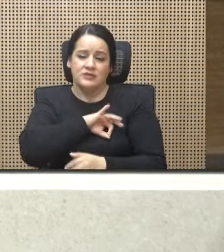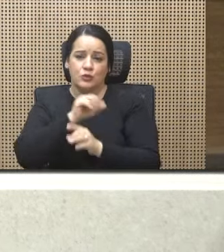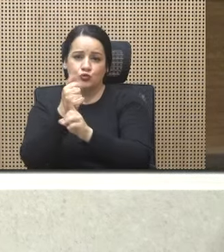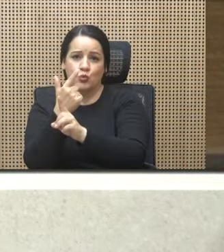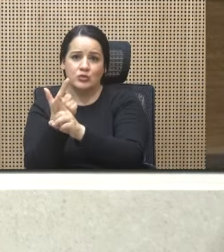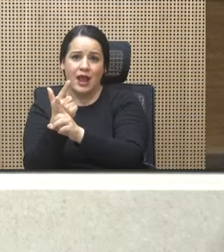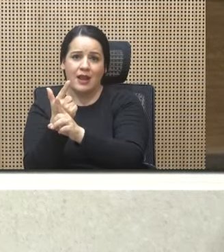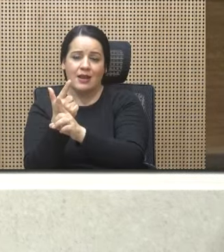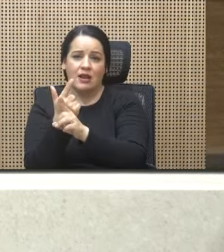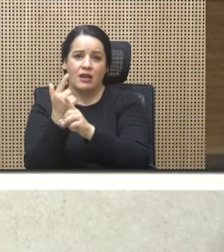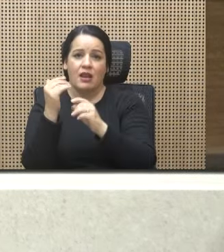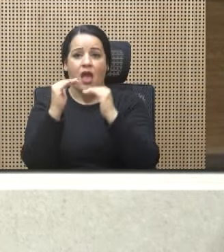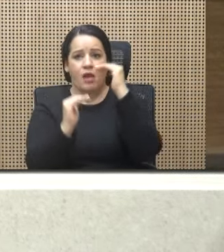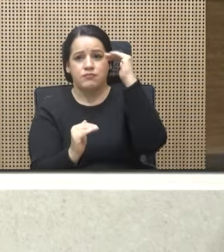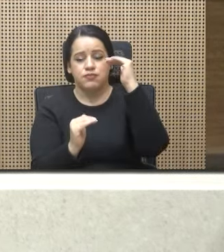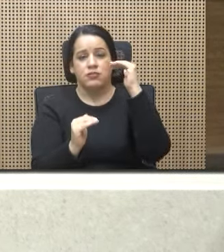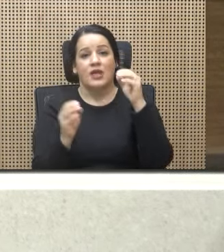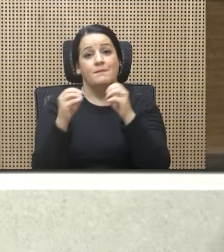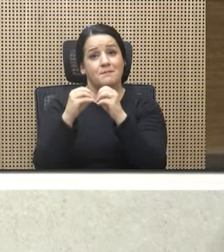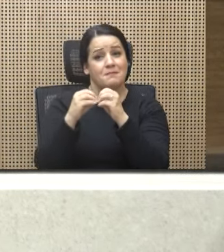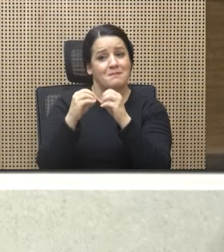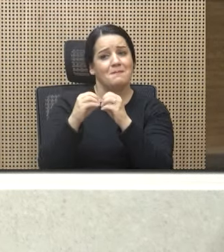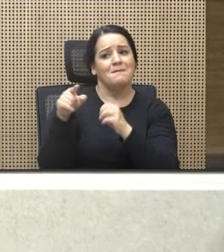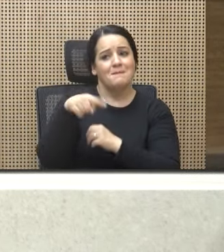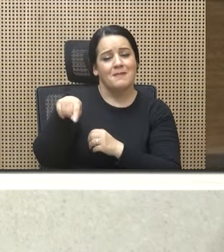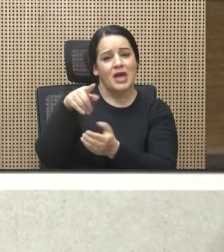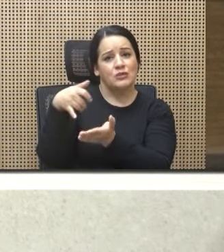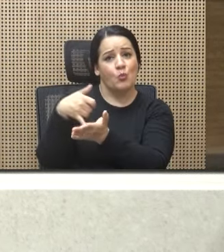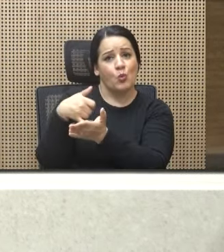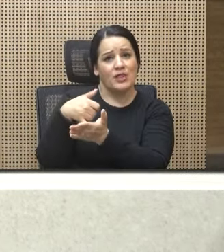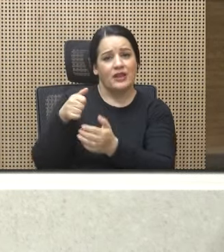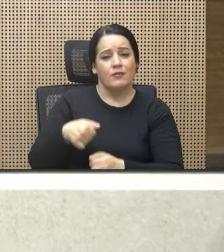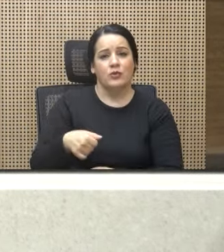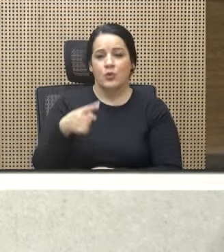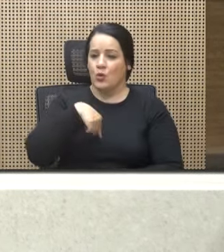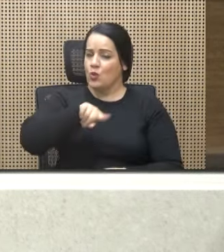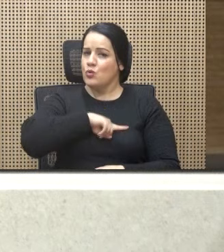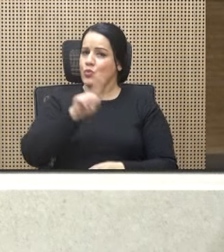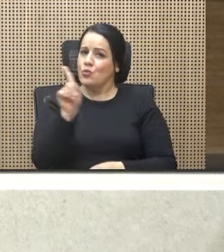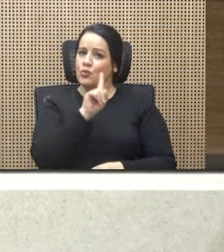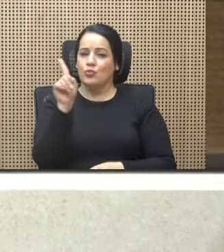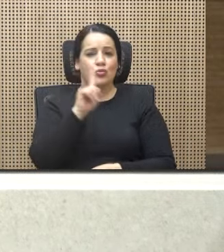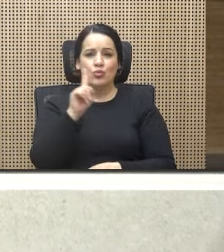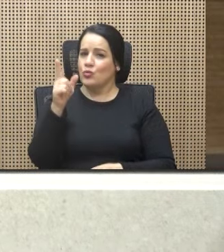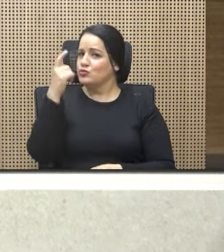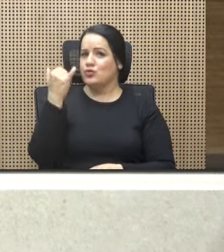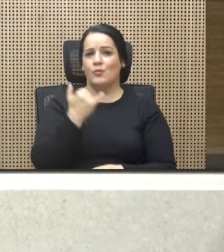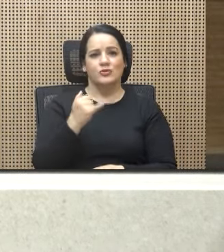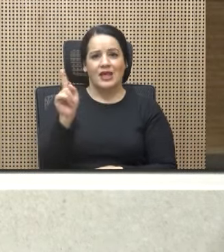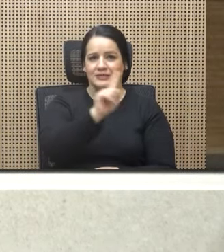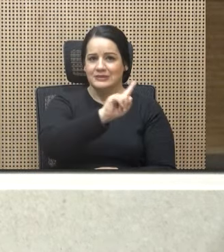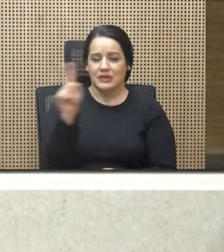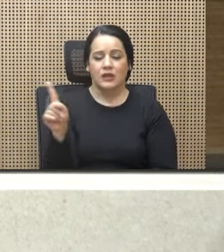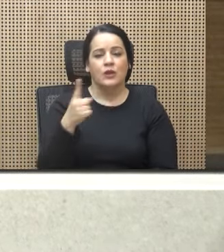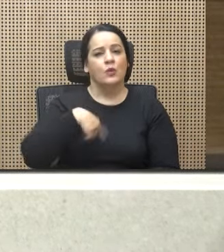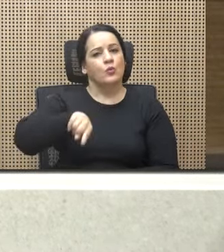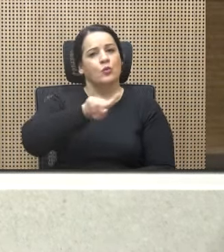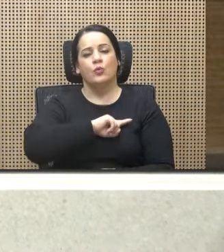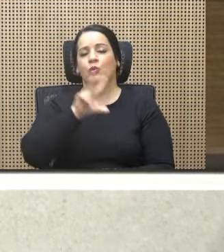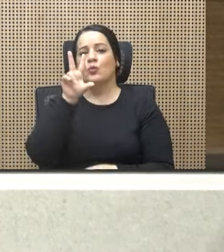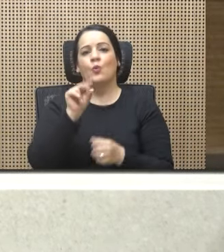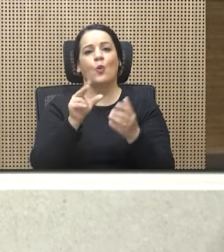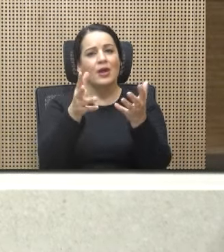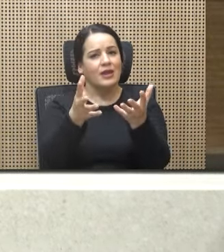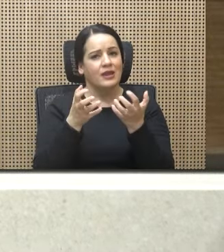más vulnerables. Así no somos nosotros, así no queremos ser nosotros,